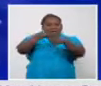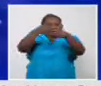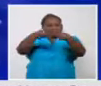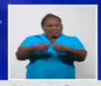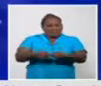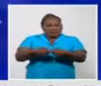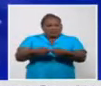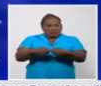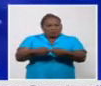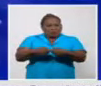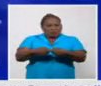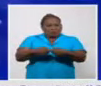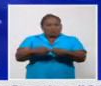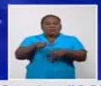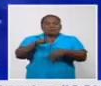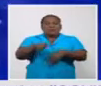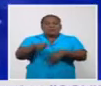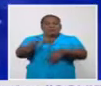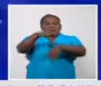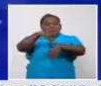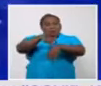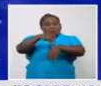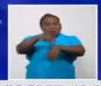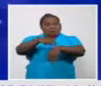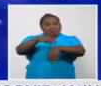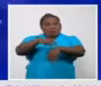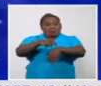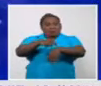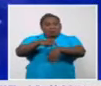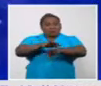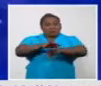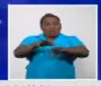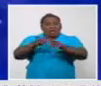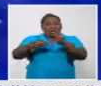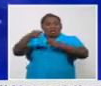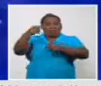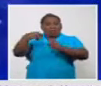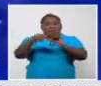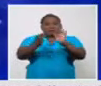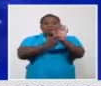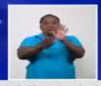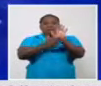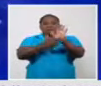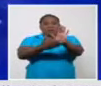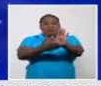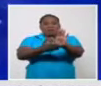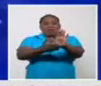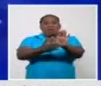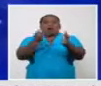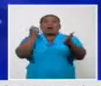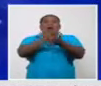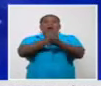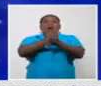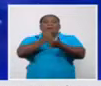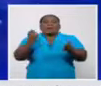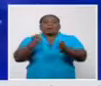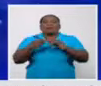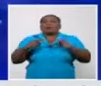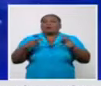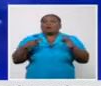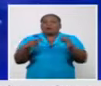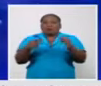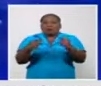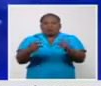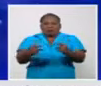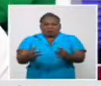un momento determinado, bueno, pues, ayer se presentó y se aprobó. Y reitero, eso